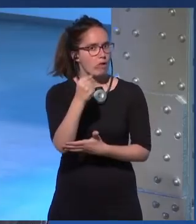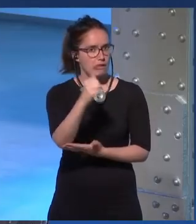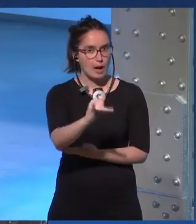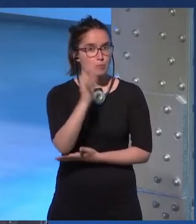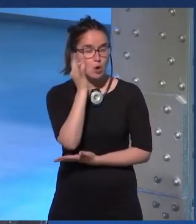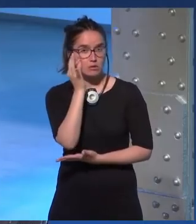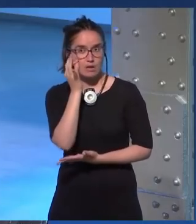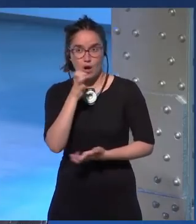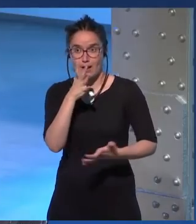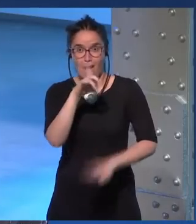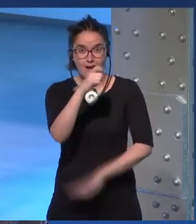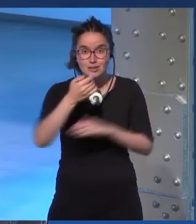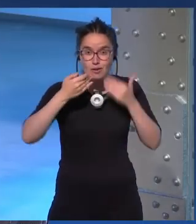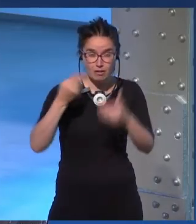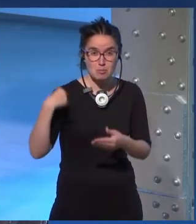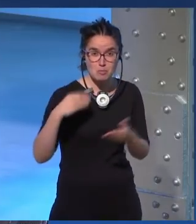nos ha traído hasta aquí